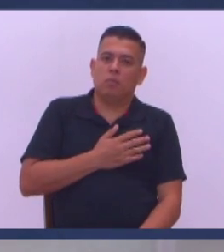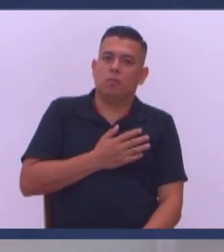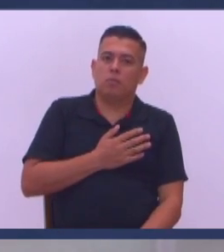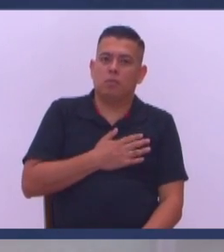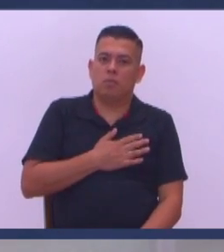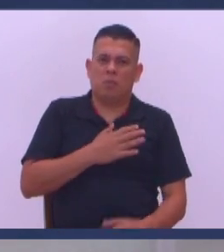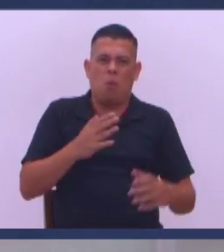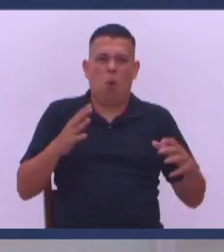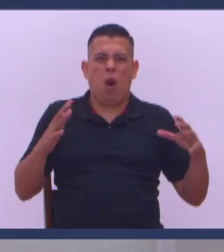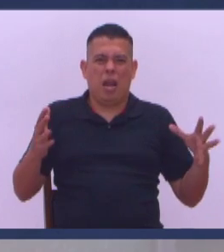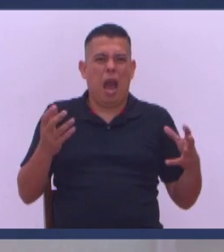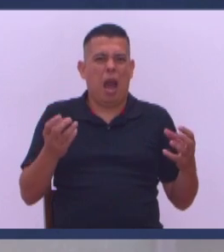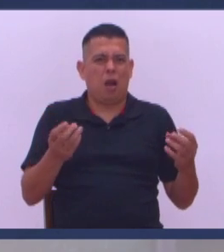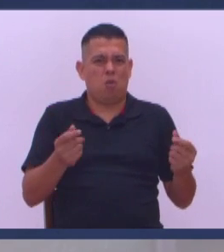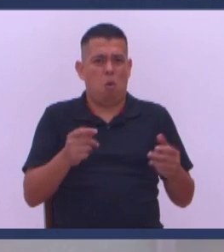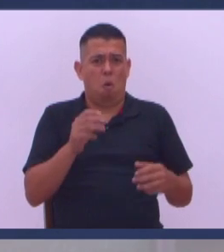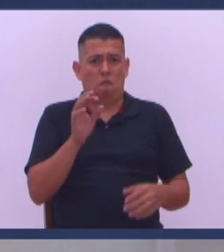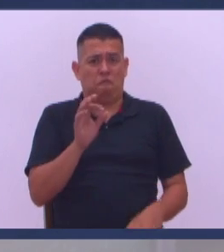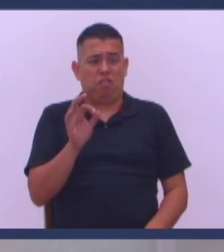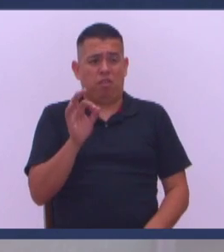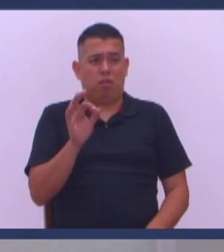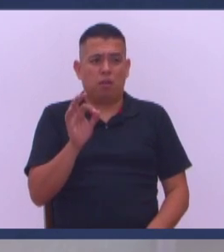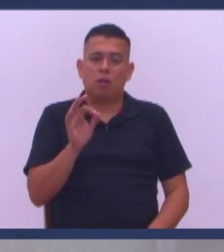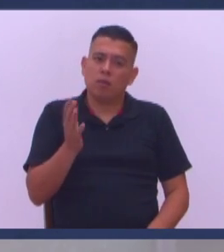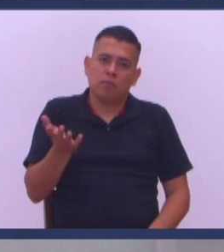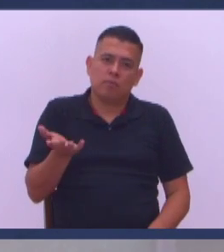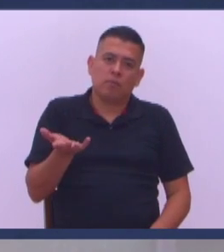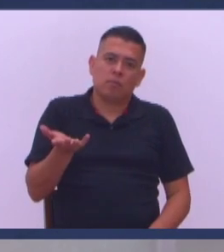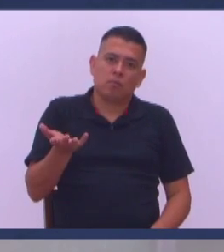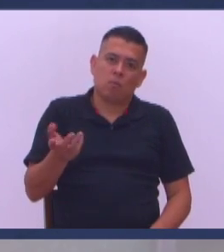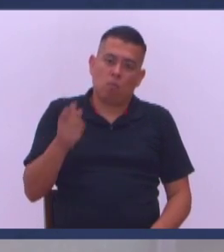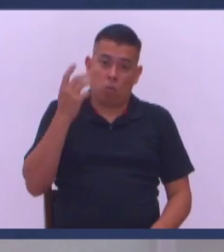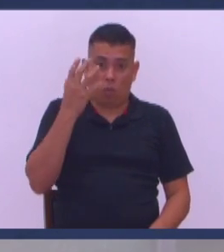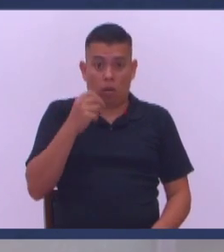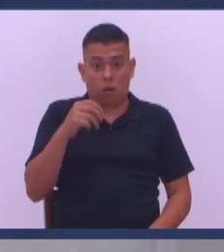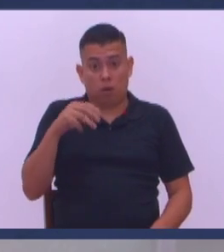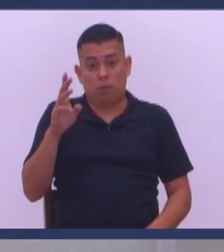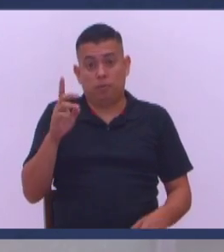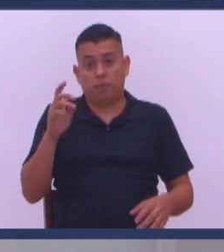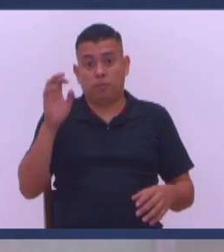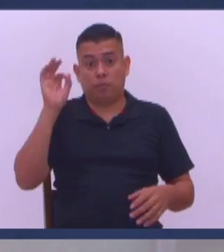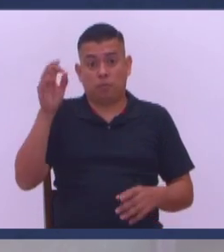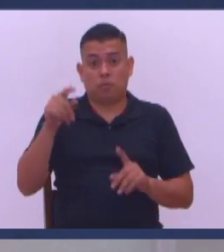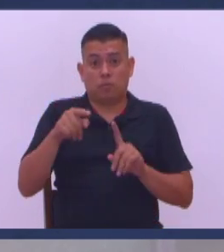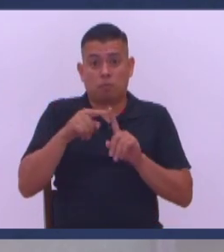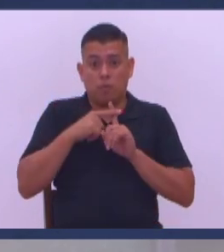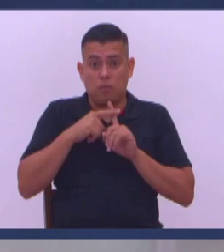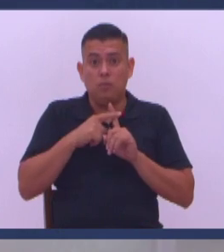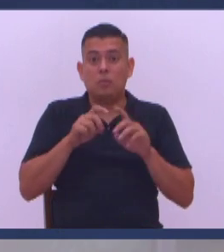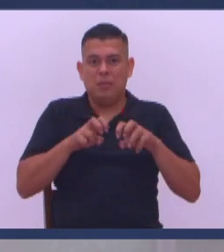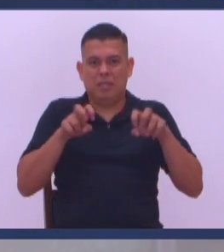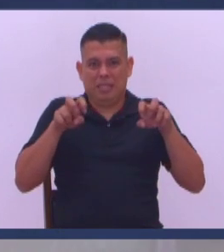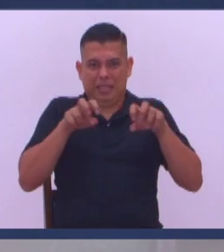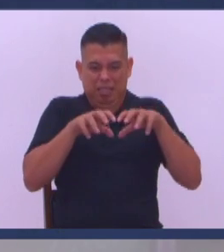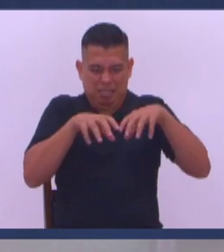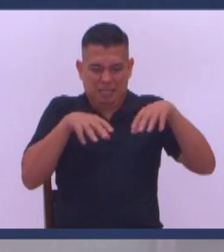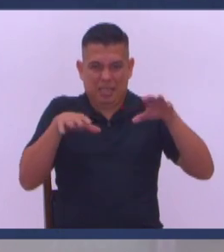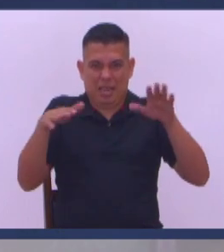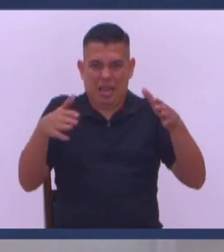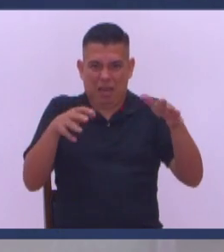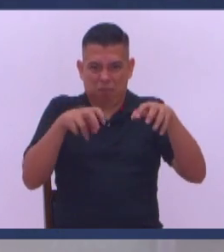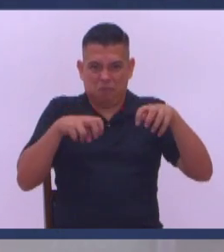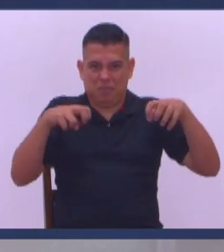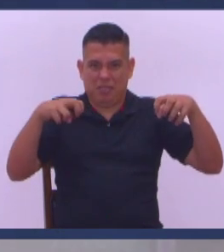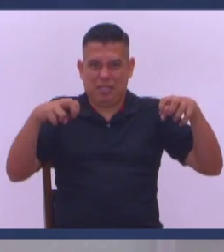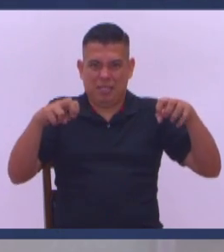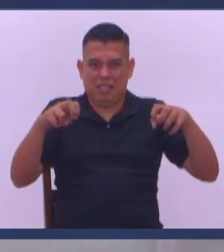De lo grande De lo fino Hermano No hay nada más lindo Decía mi pastor general Que sentarse en la cuneta De la